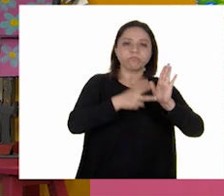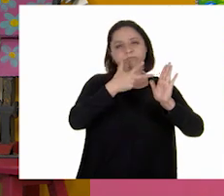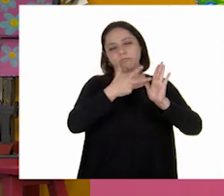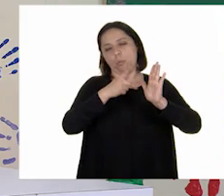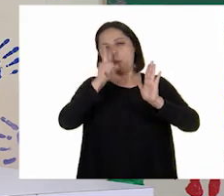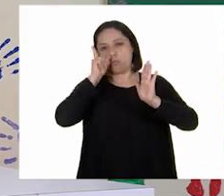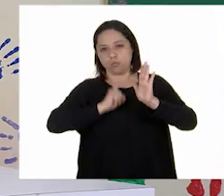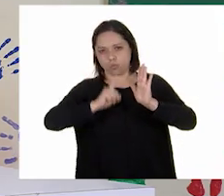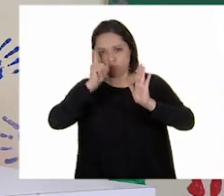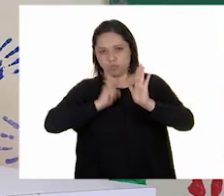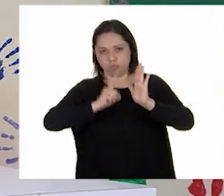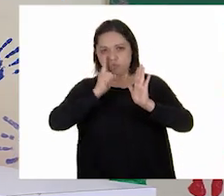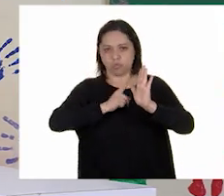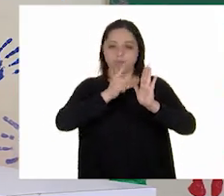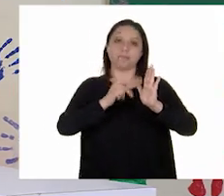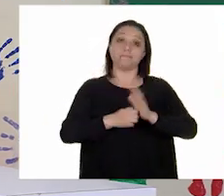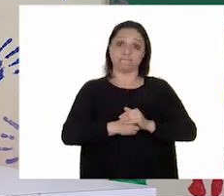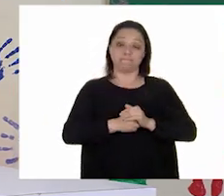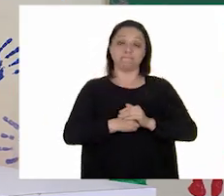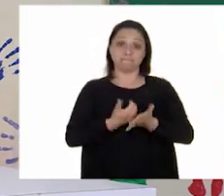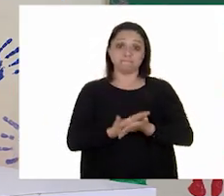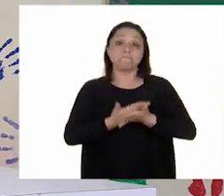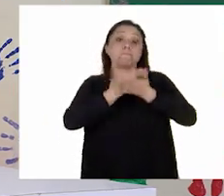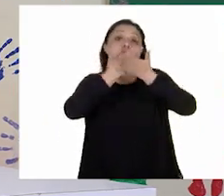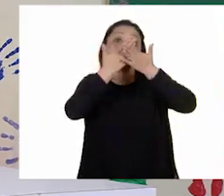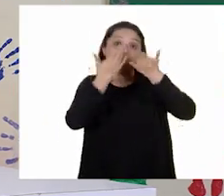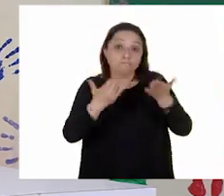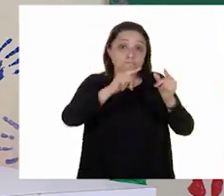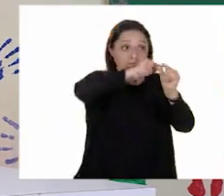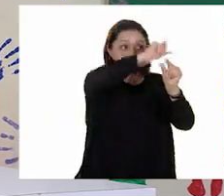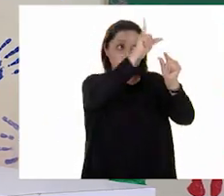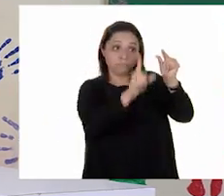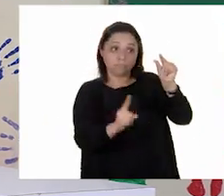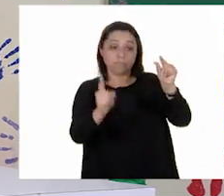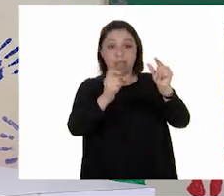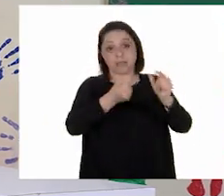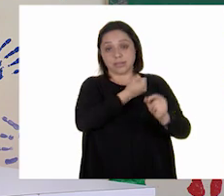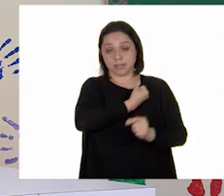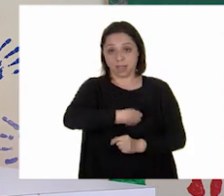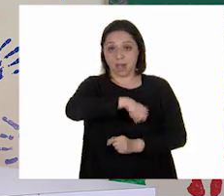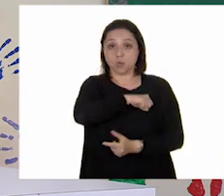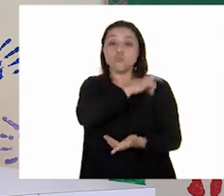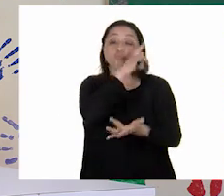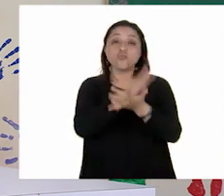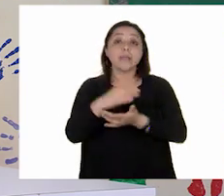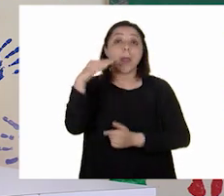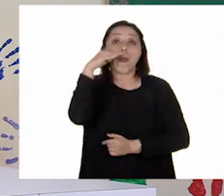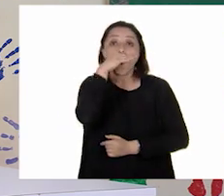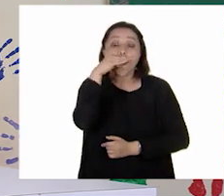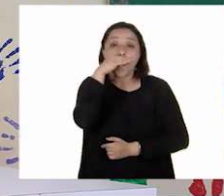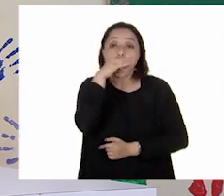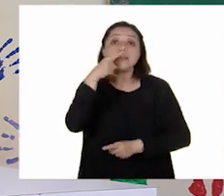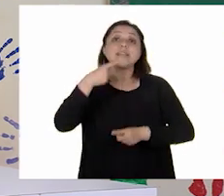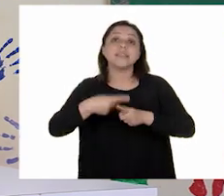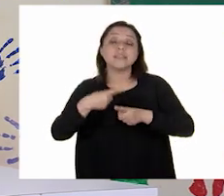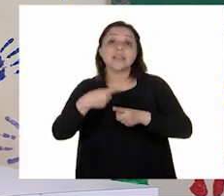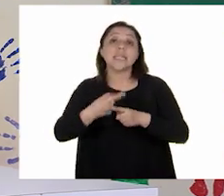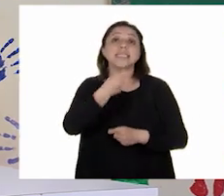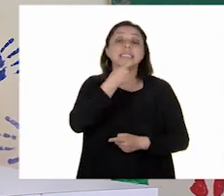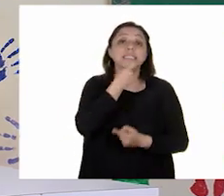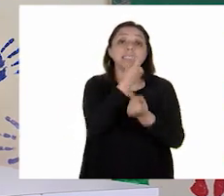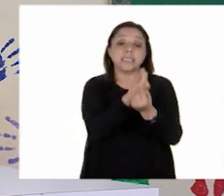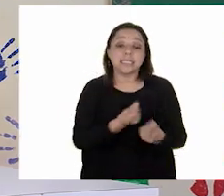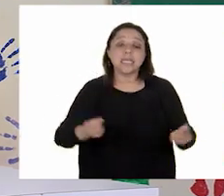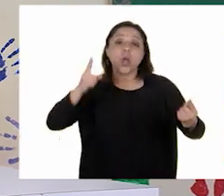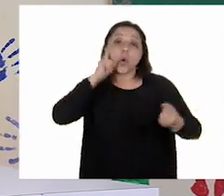actualmente el Sistema Nacional de Salud solo ofrece de forma gratuita a las niñas entre 11 y 12